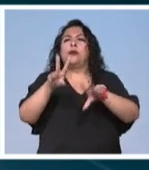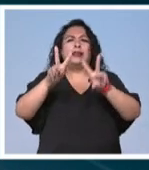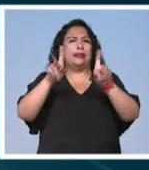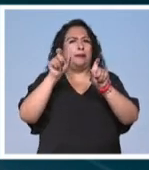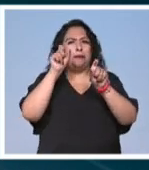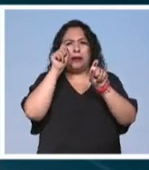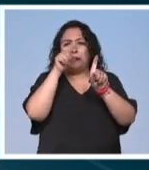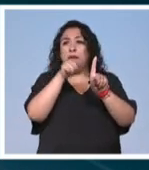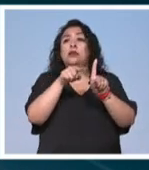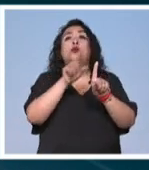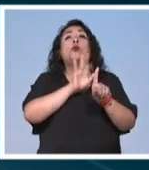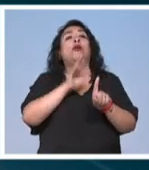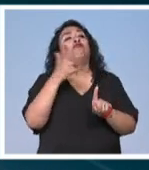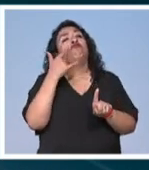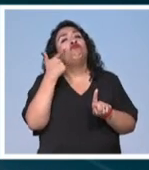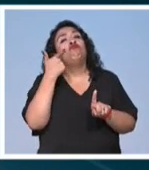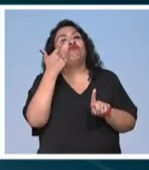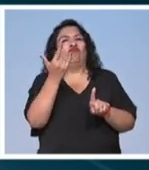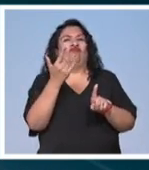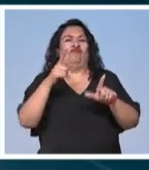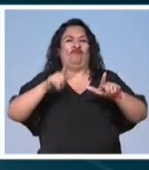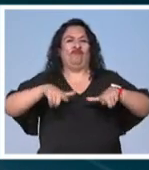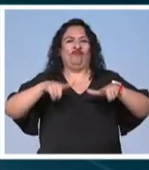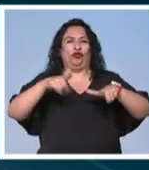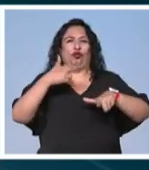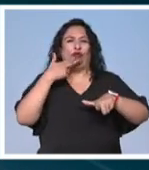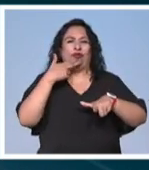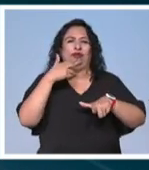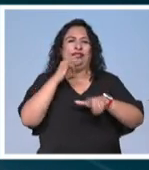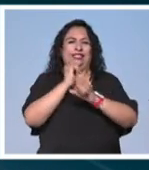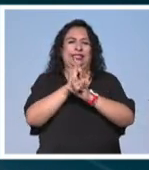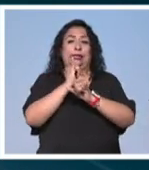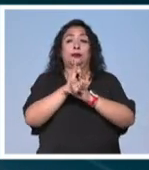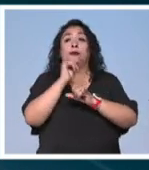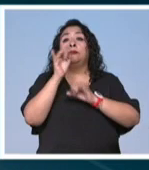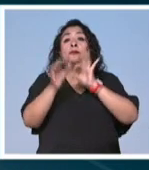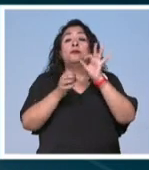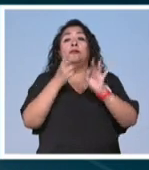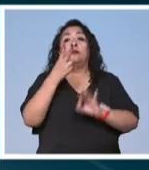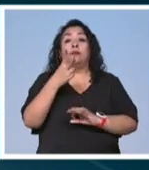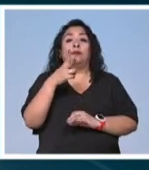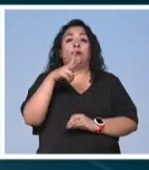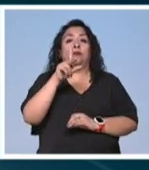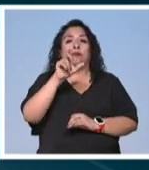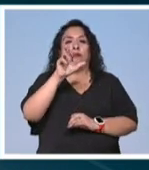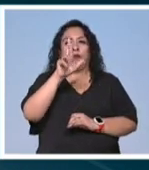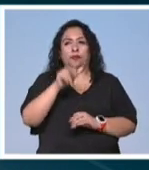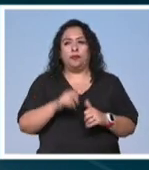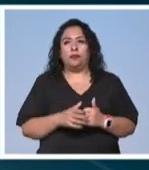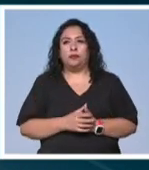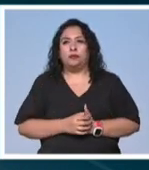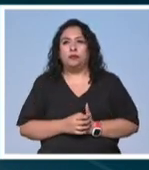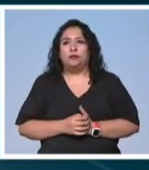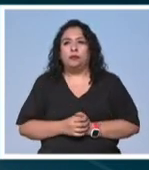temática que pueden consultarse en sus plataformas digitales Noticias 22 Karen Rivera